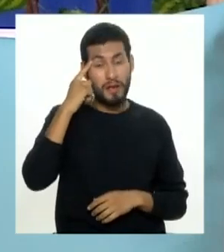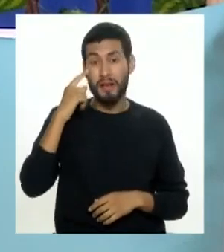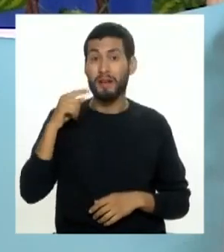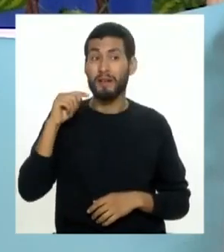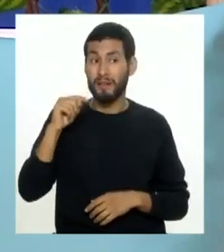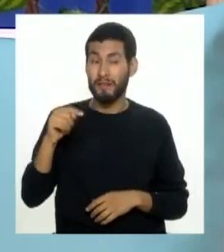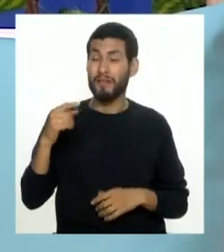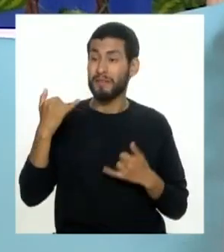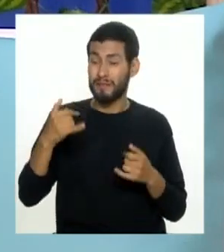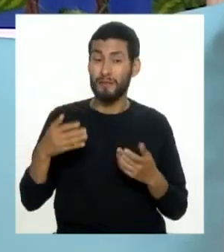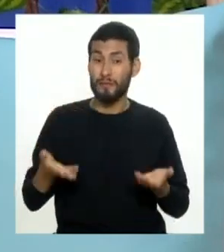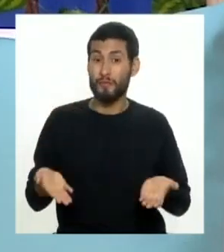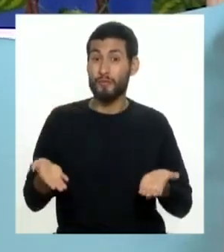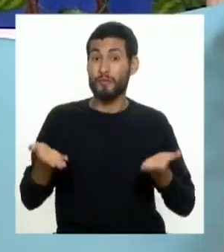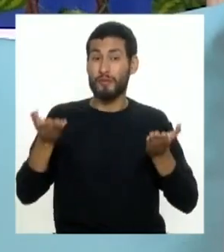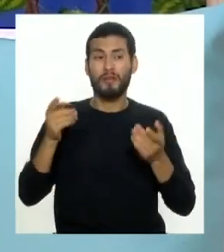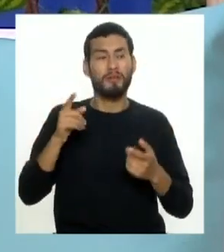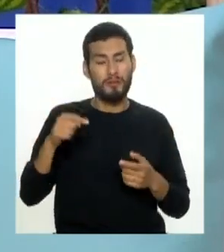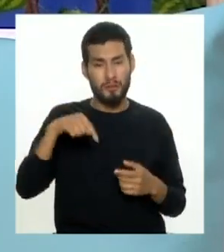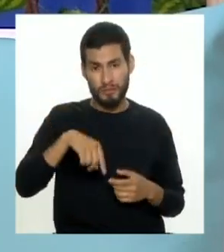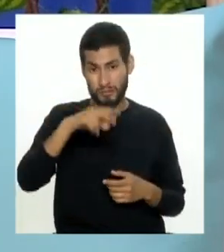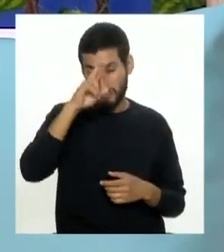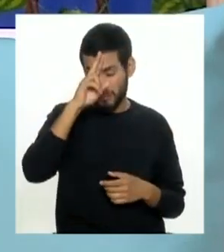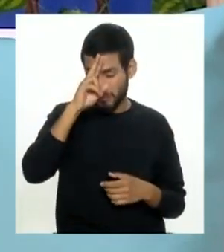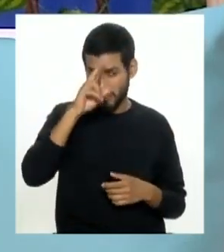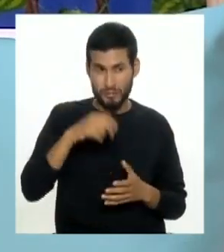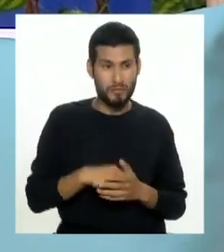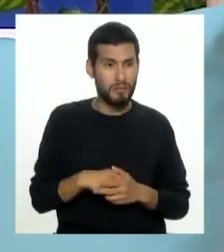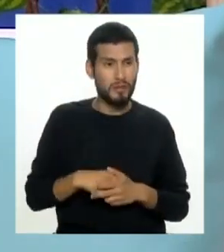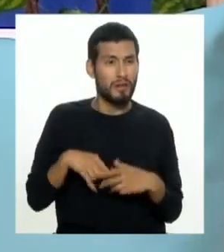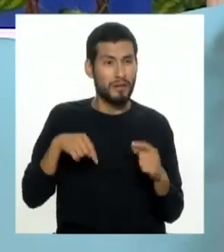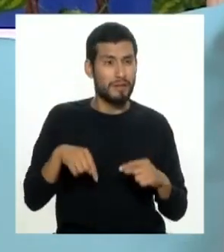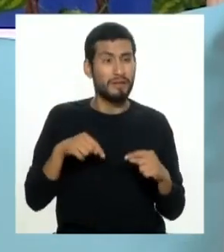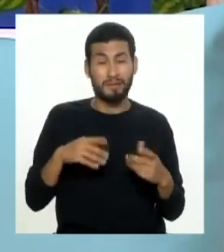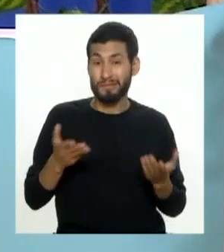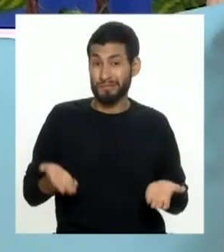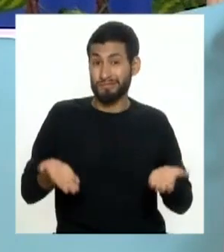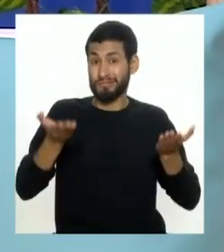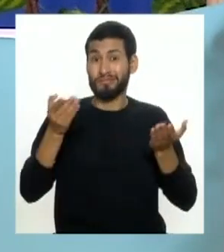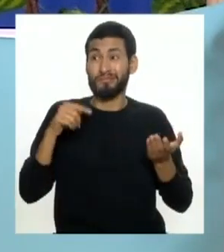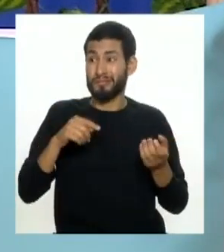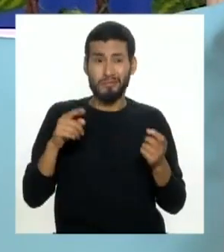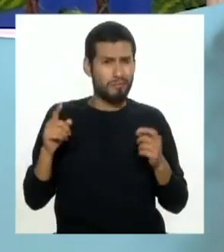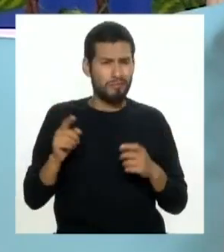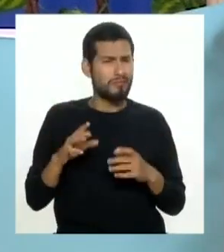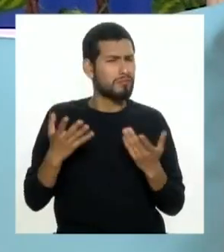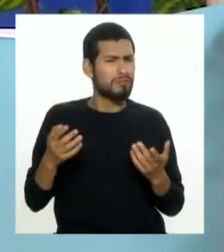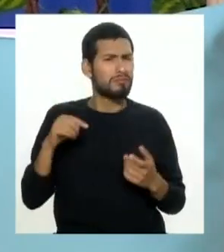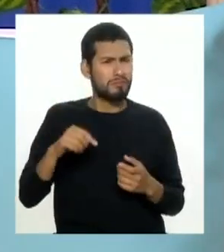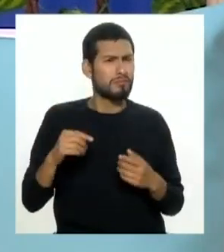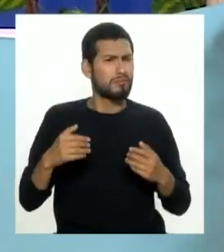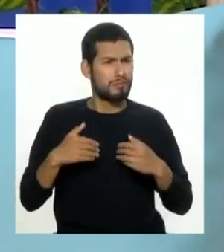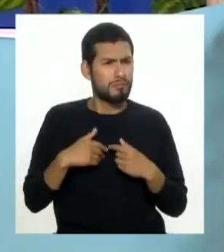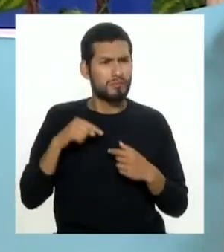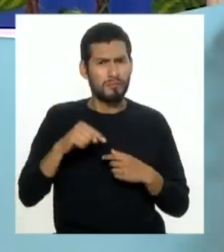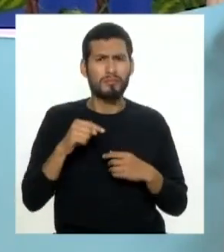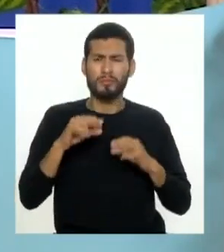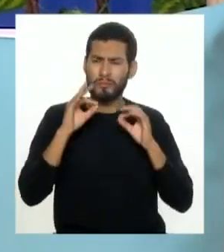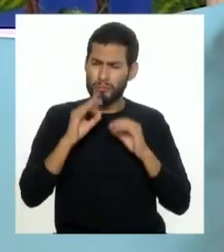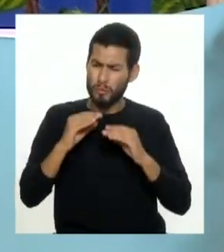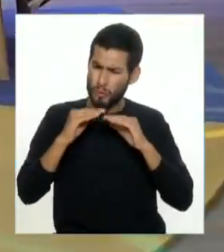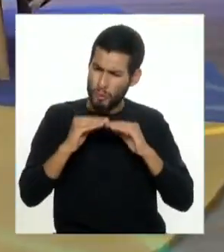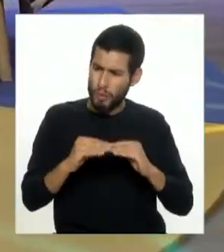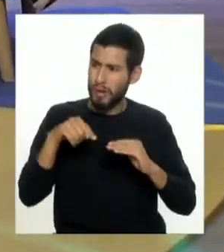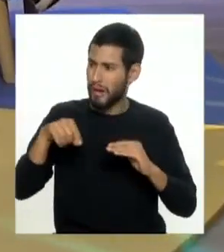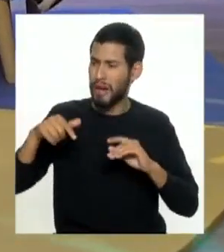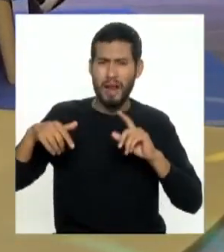produce en épocas de inflación alta pero por ejemplo en el caso del Perú no es que digamos que estemos en una inflación desbocada por el contrario tenemos una de las inflaciones más bajas